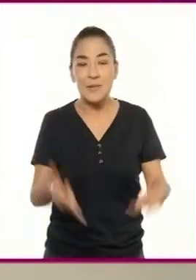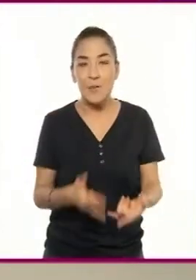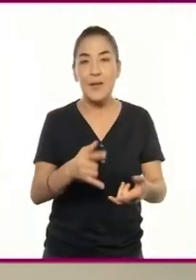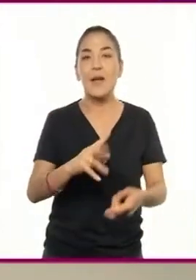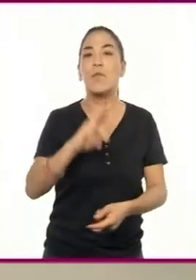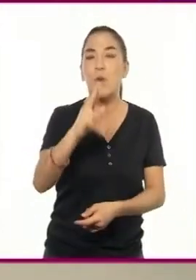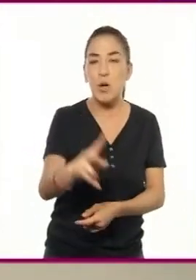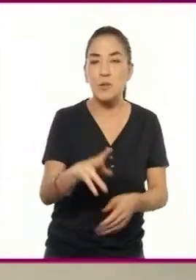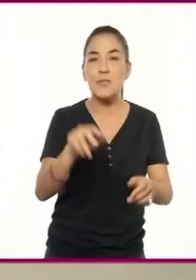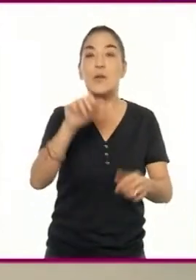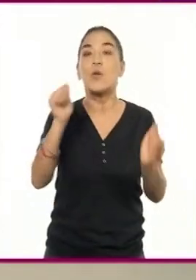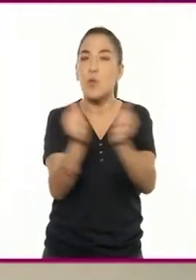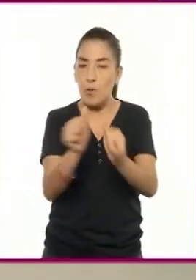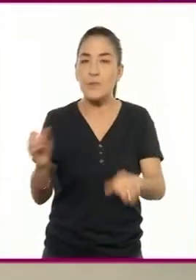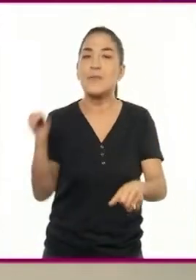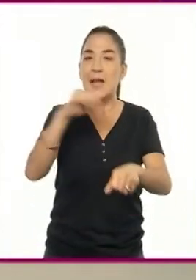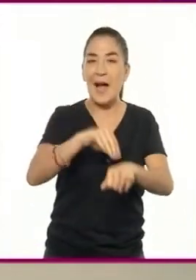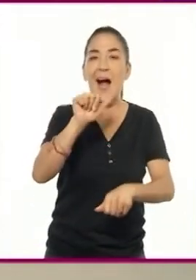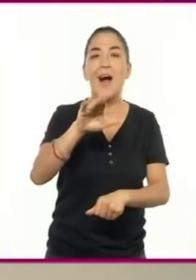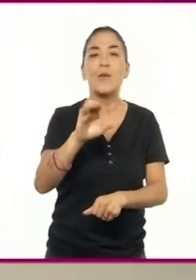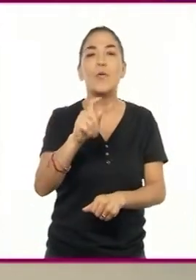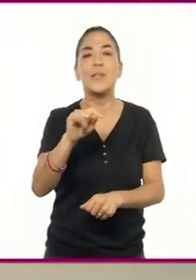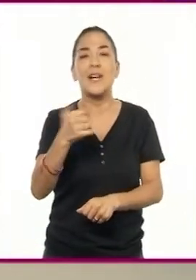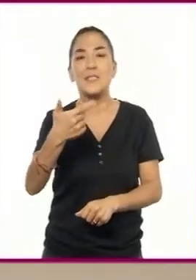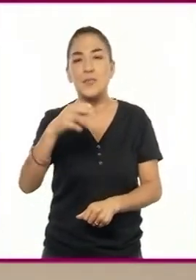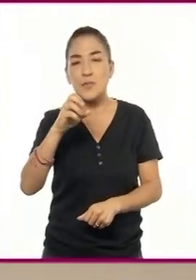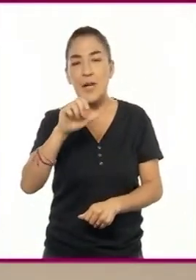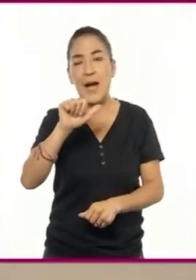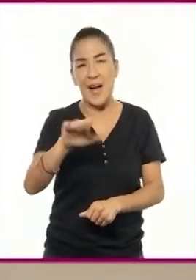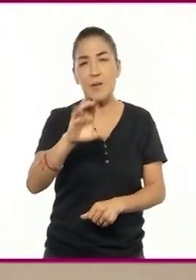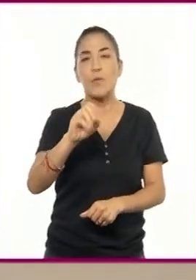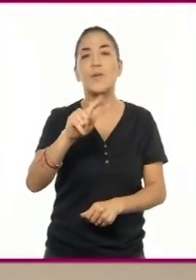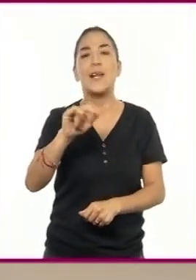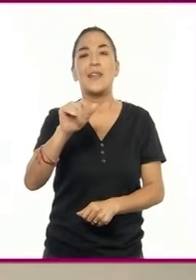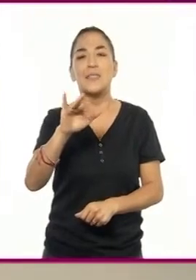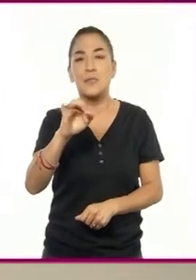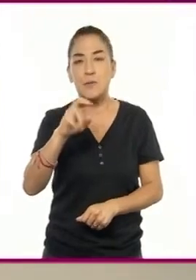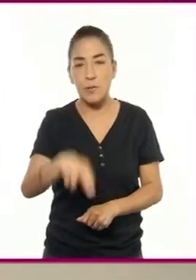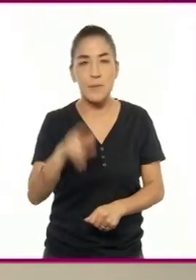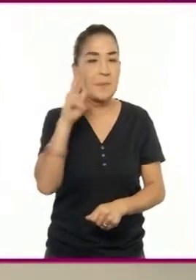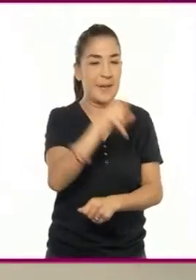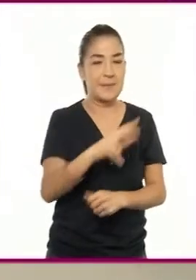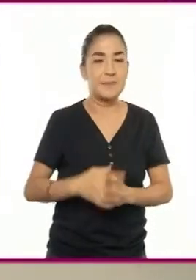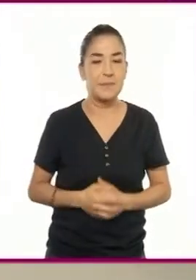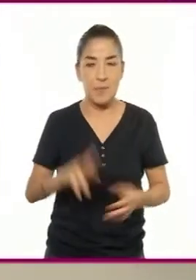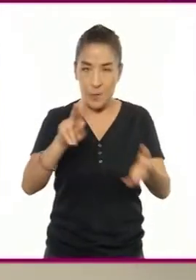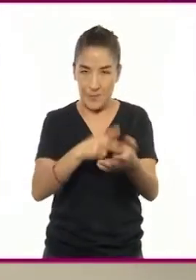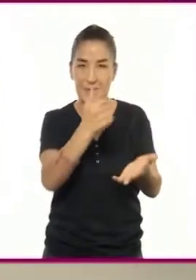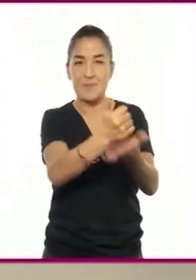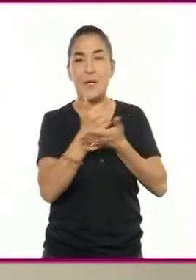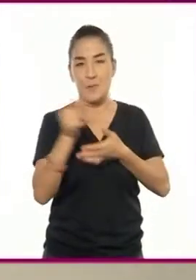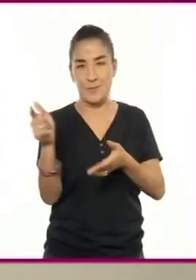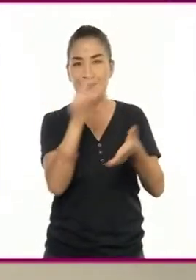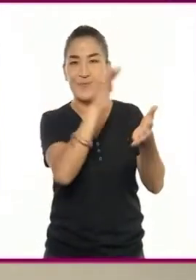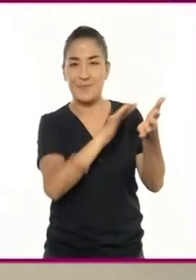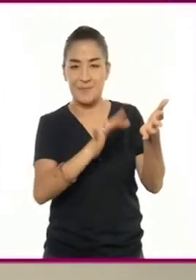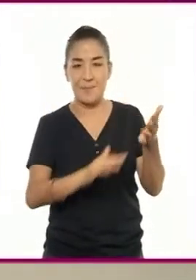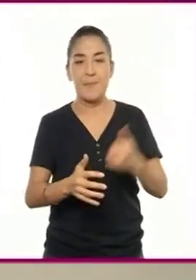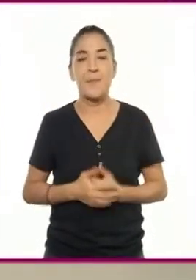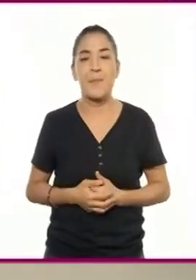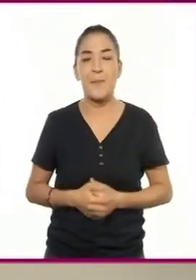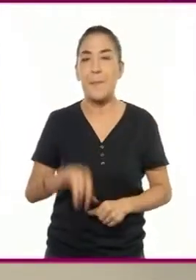y pongan los nombres de los personajes antes del diálogo. Veamos cómo quedó. ¿Me ayudas nuevamente, Enrique, a leer esta escena?